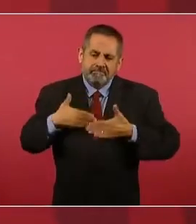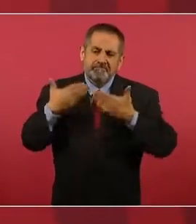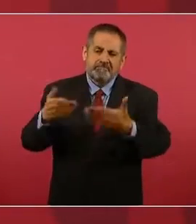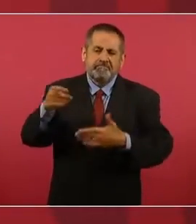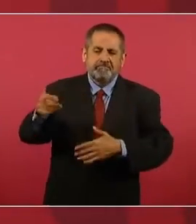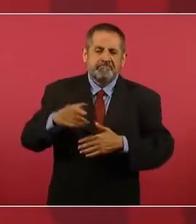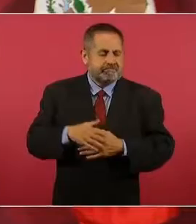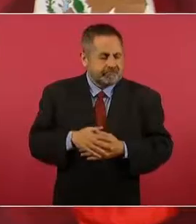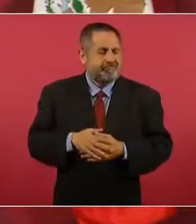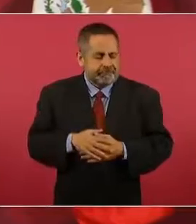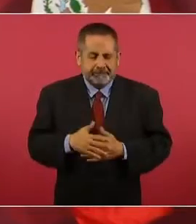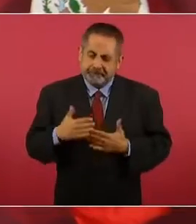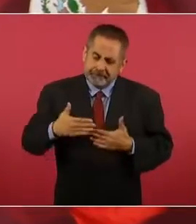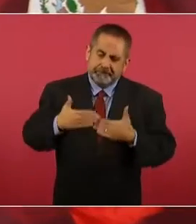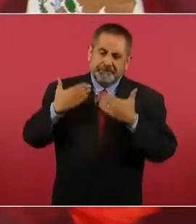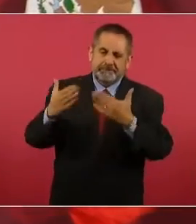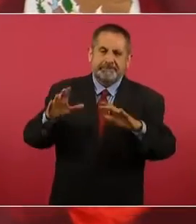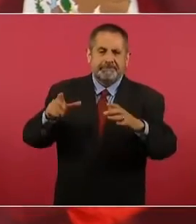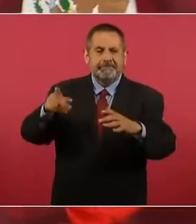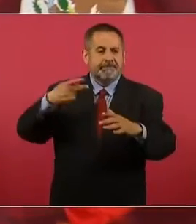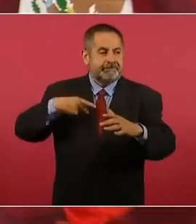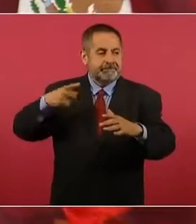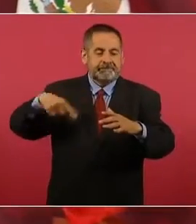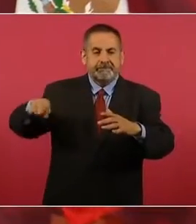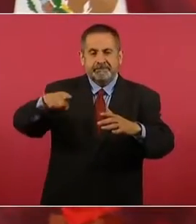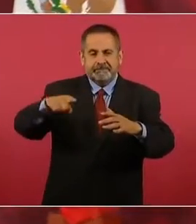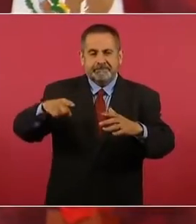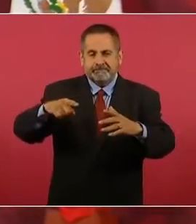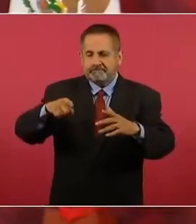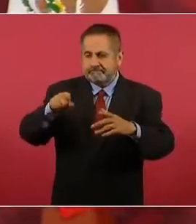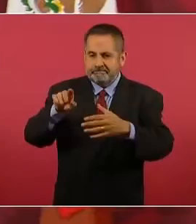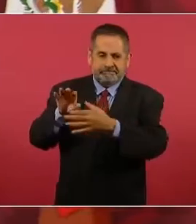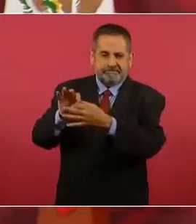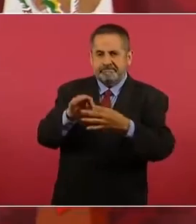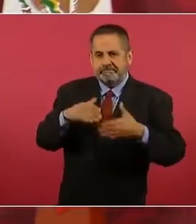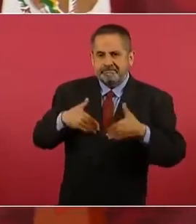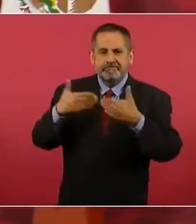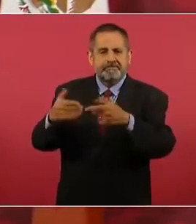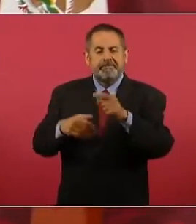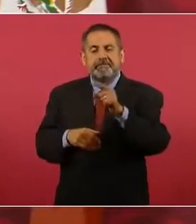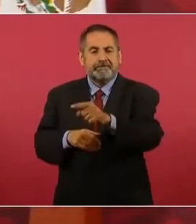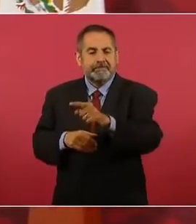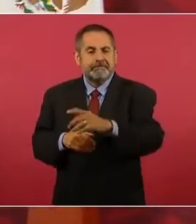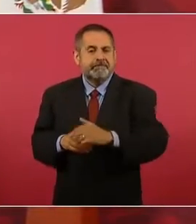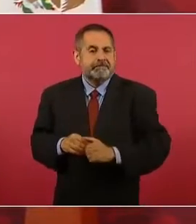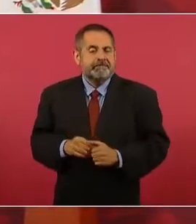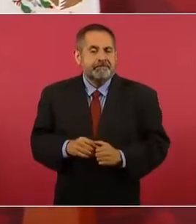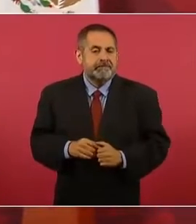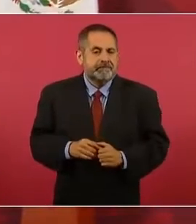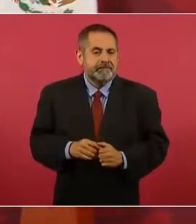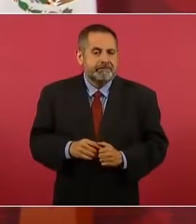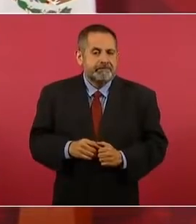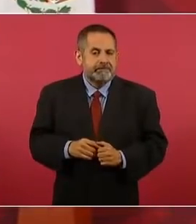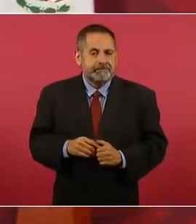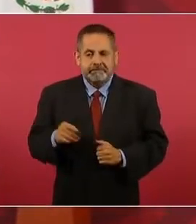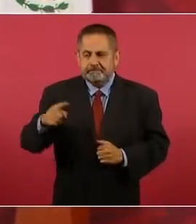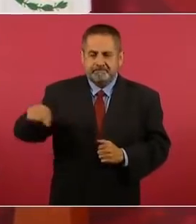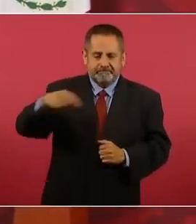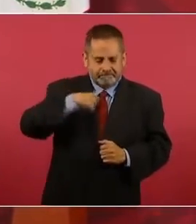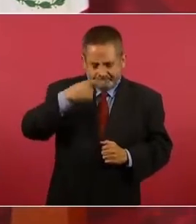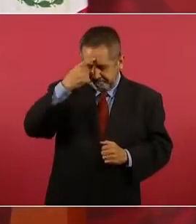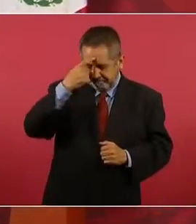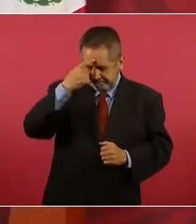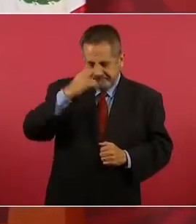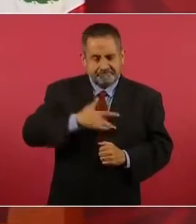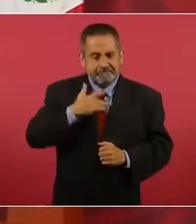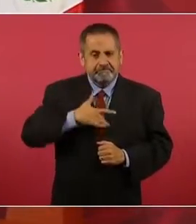Confiar mucho en la gente, en la conciencia de los